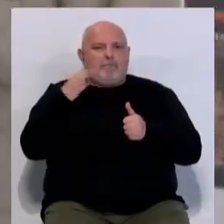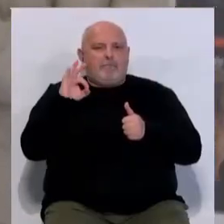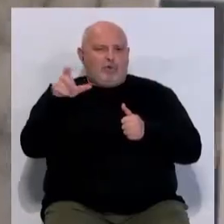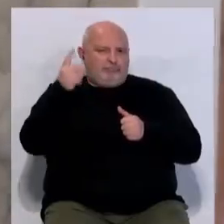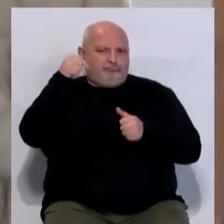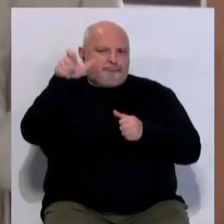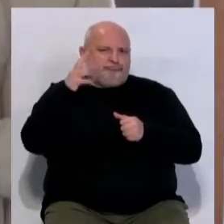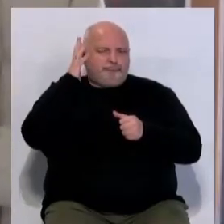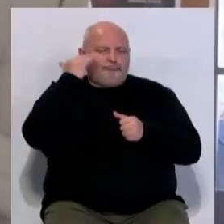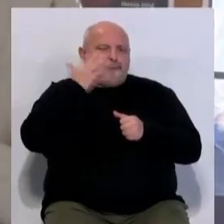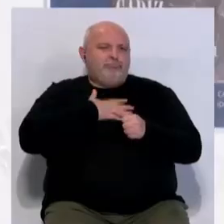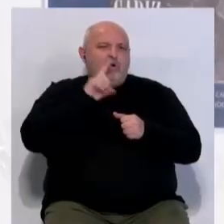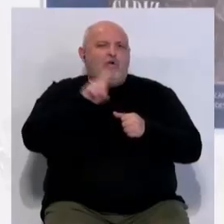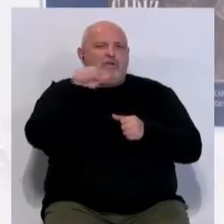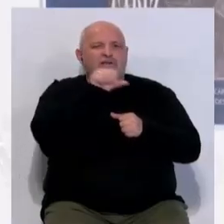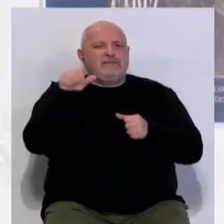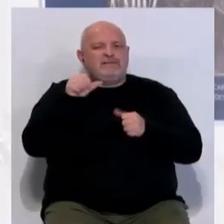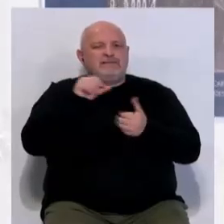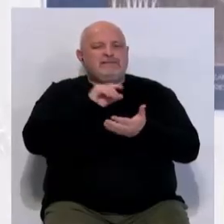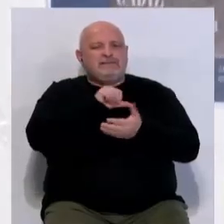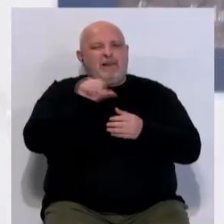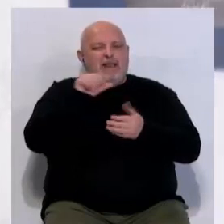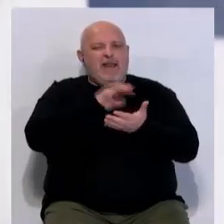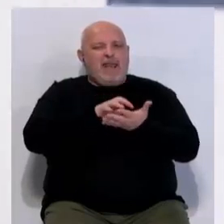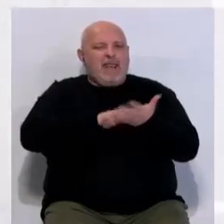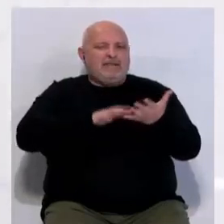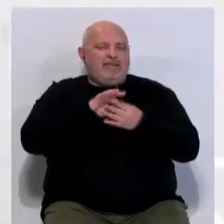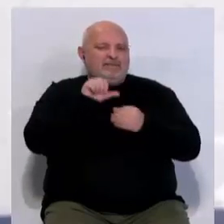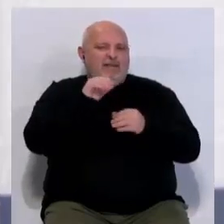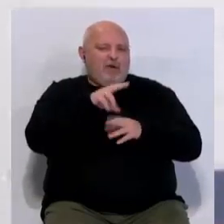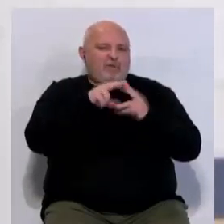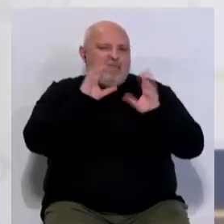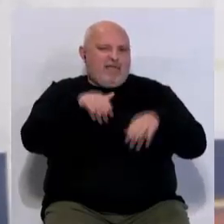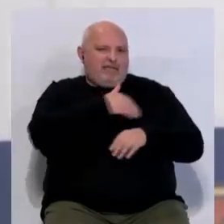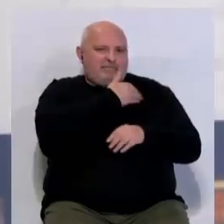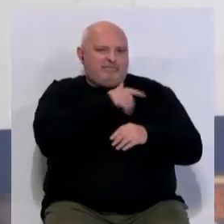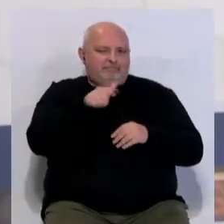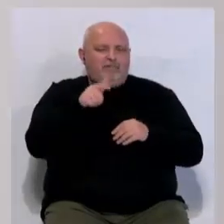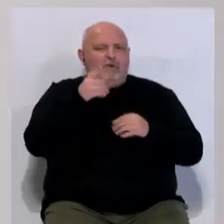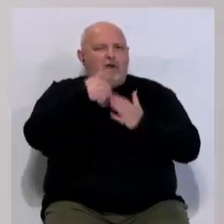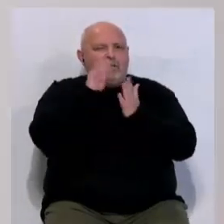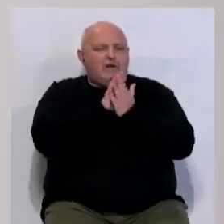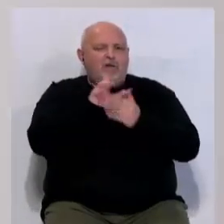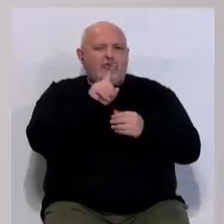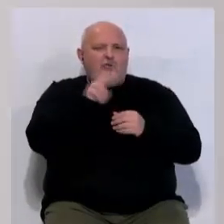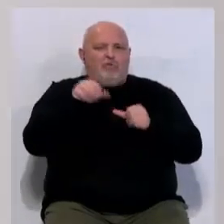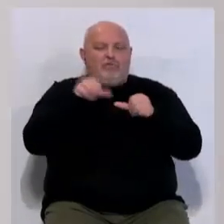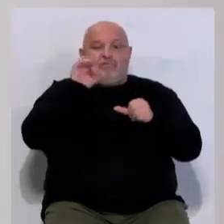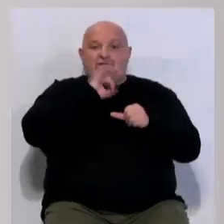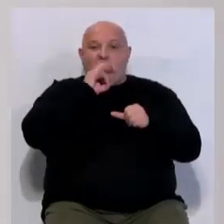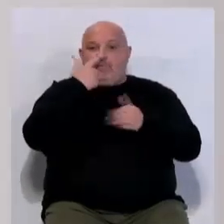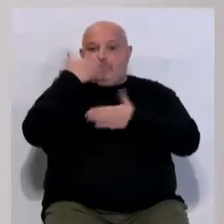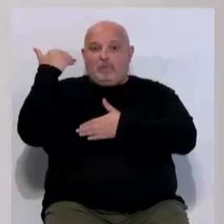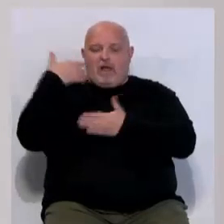incluida dentro de la onceava Semana de las Letras que organiza la Universidad de Cádiz. Más de una docena de carteles, desde finales del siglo